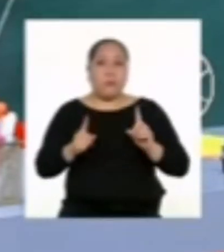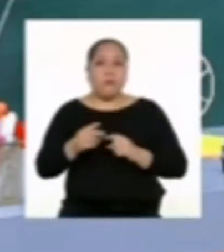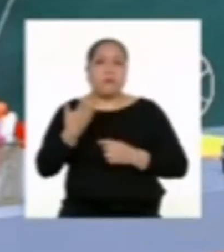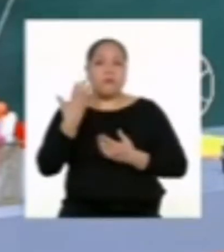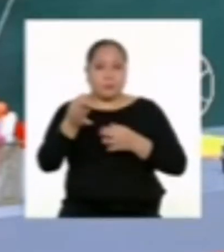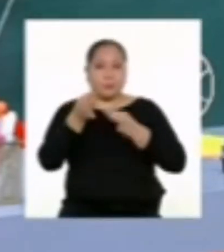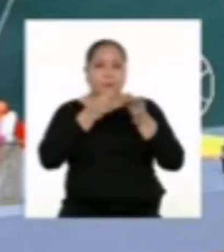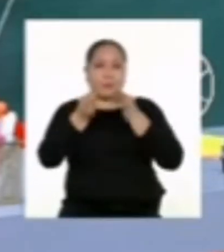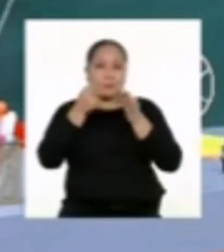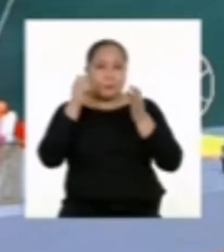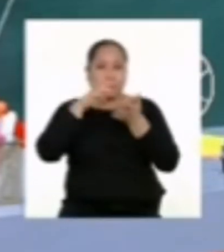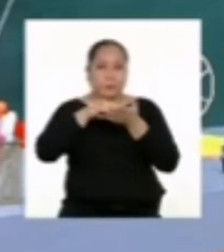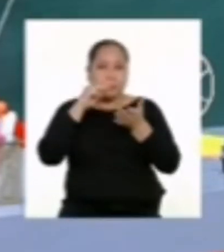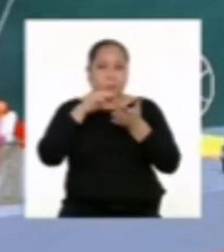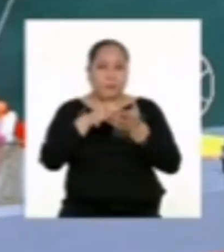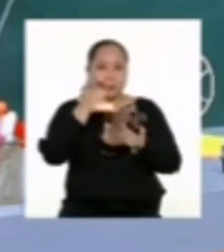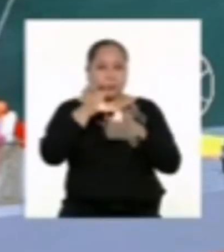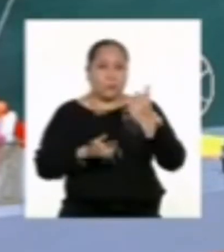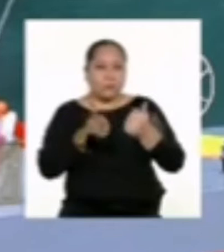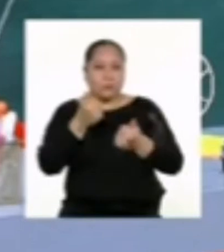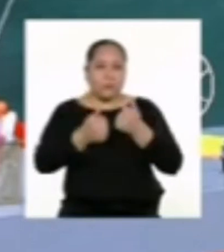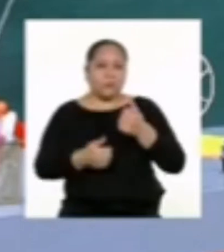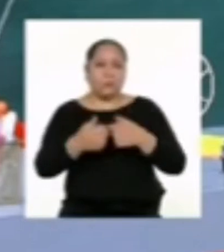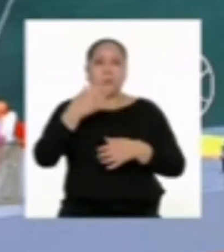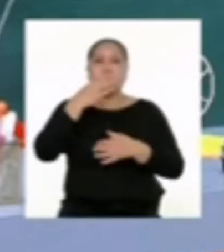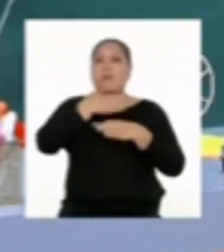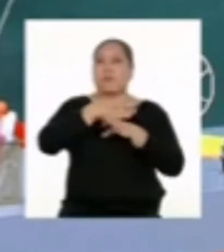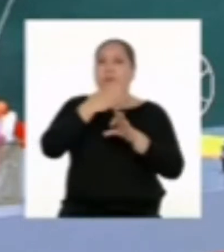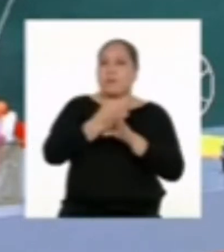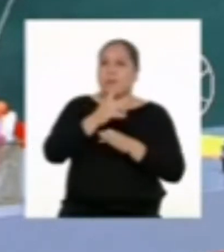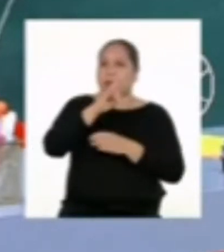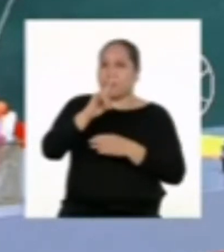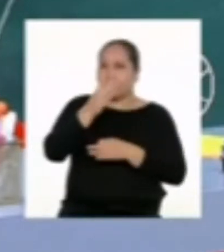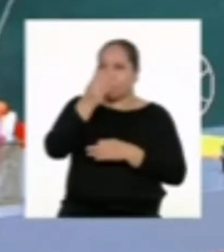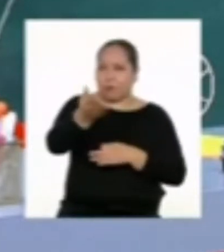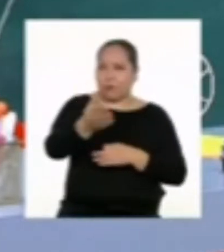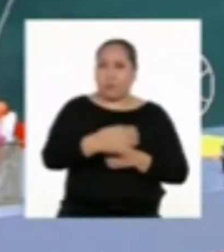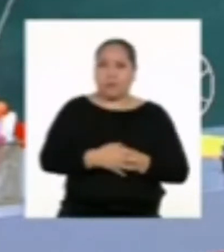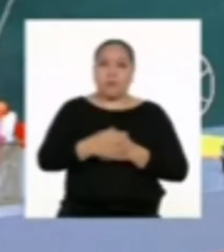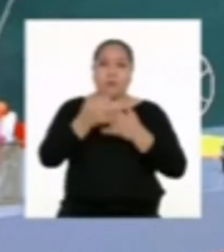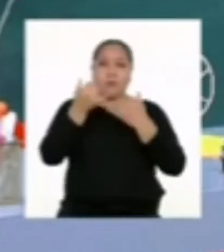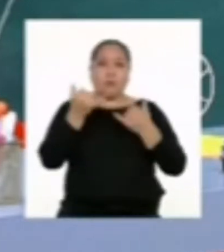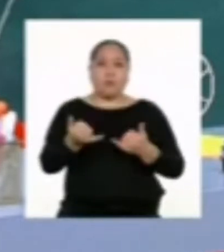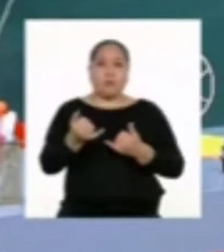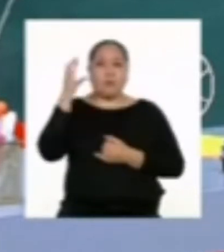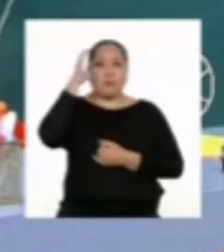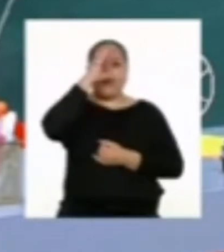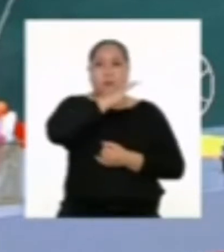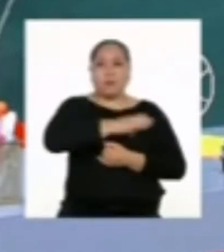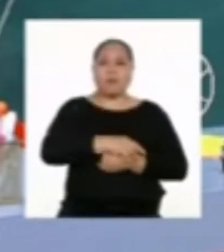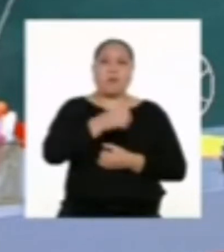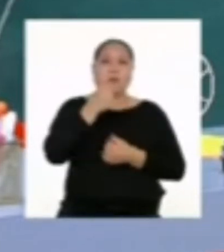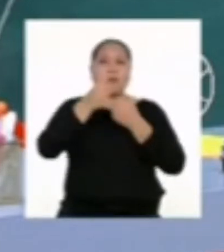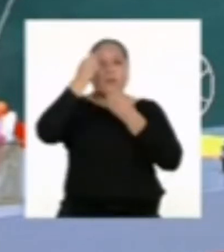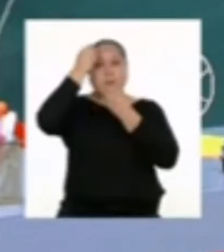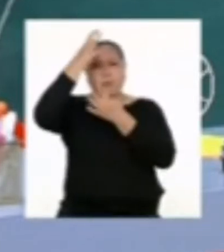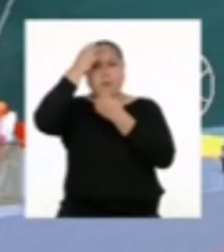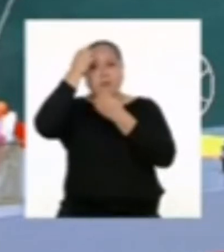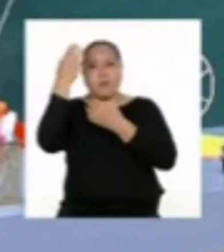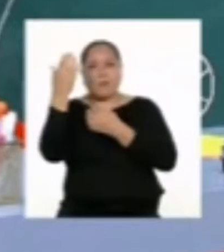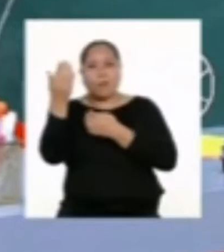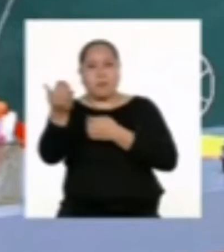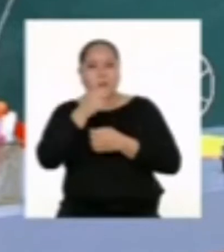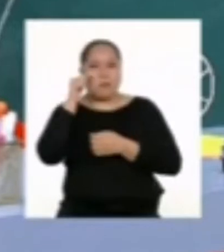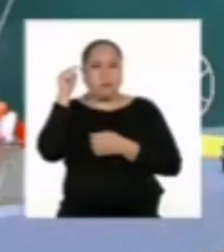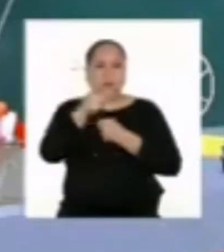hablaremos más adelante sobre cuáles pueden ser las estrategias que usaremos. Por el momento, busquemos qué información hay